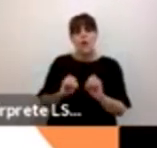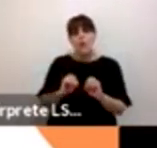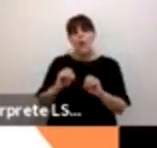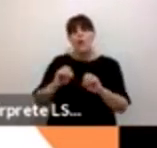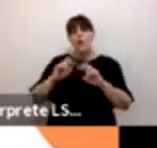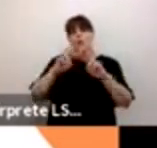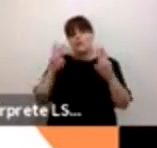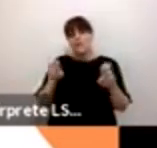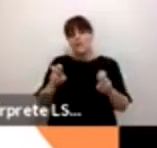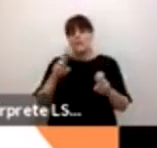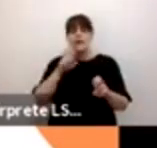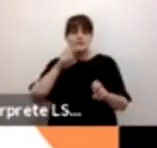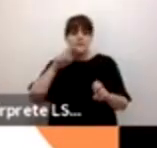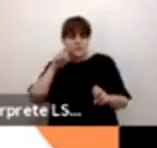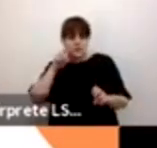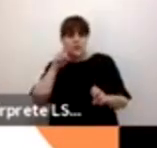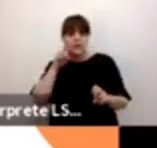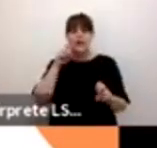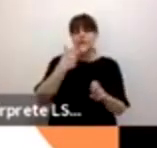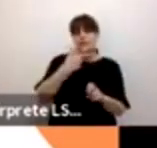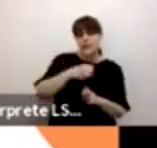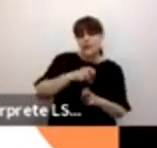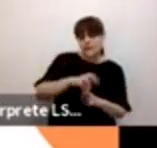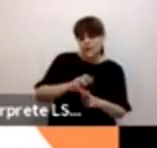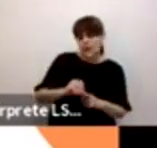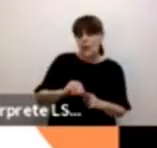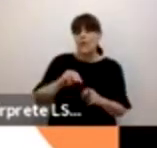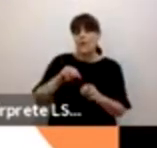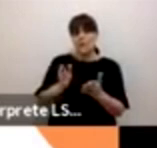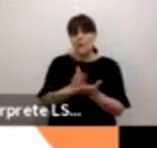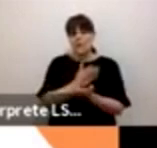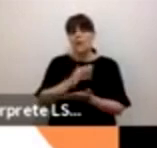género o masculinidad. Siguiente, por favor.